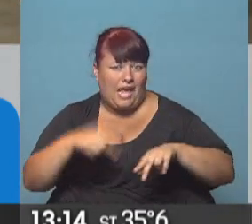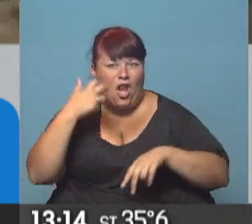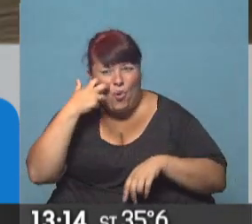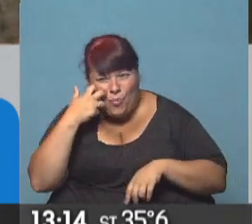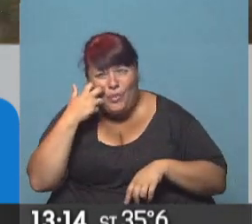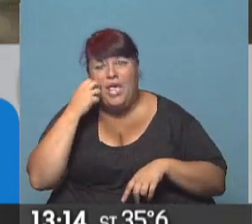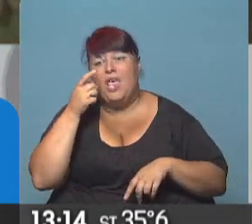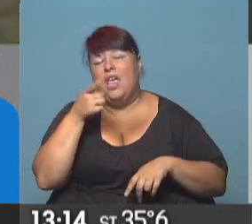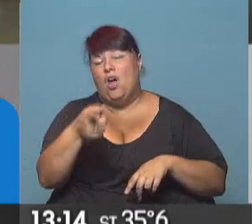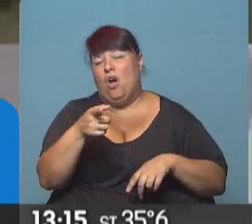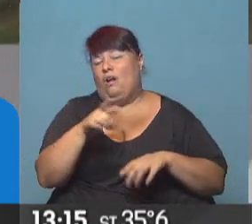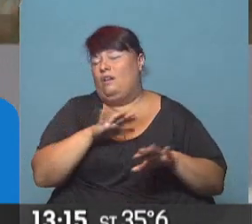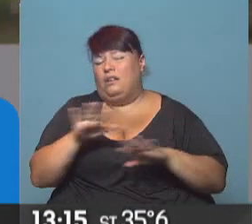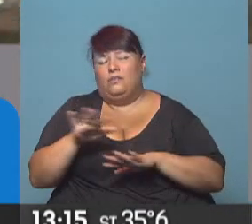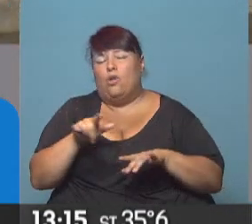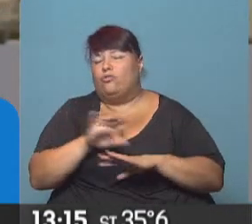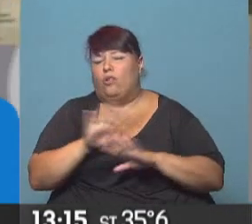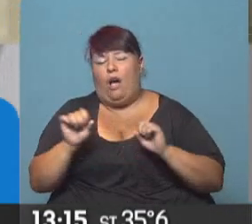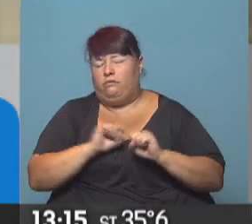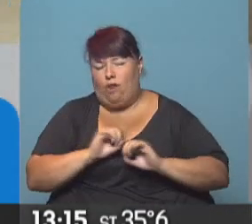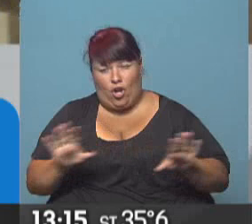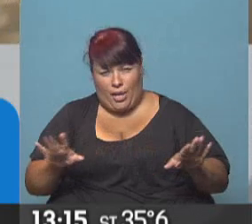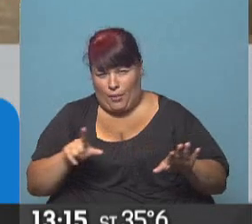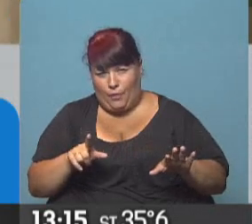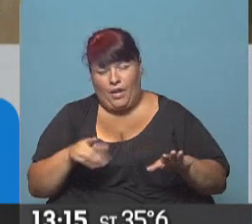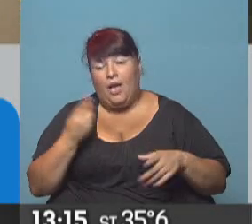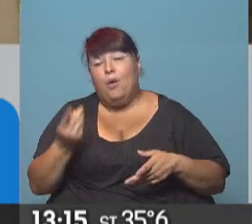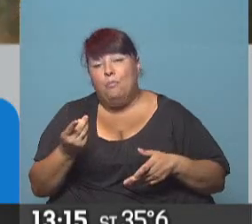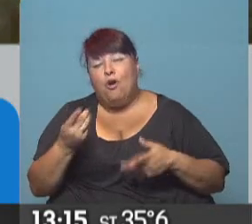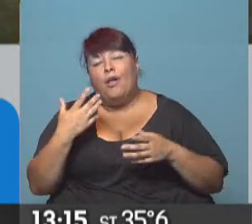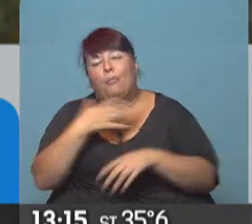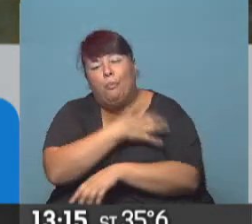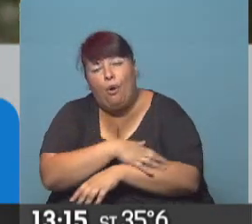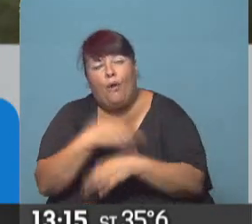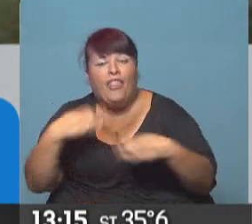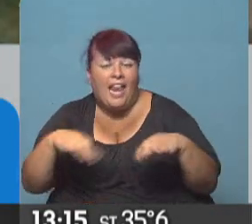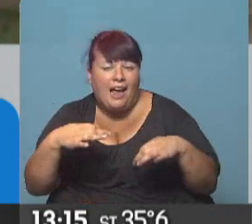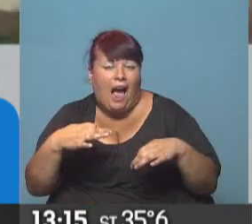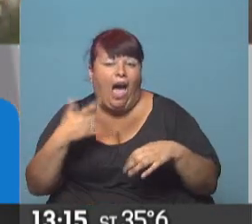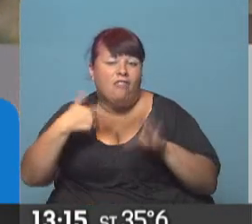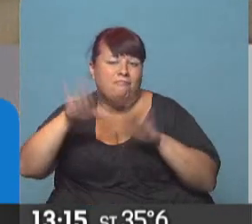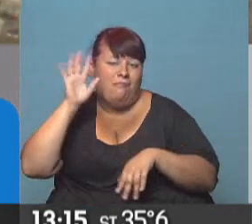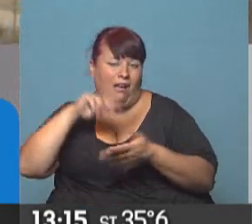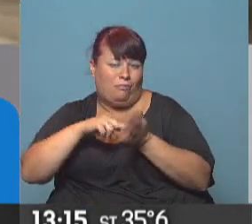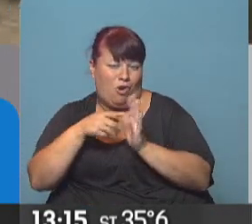ancianos que están en una situación desesperante, porque los vulnerables son los que sufren las mayores consecuencias. Gracias. Gracias. Gracias.